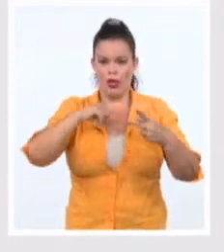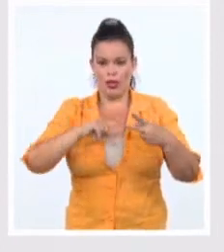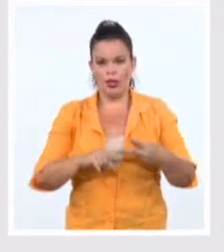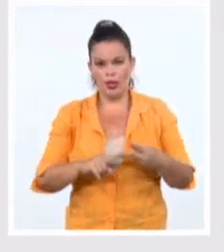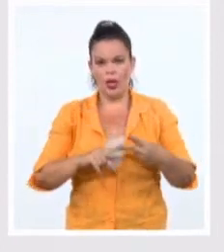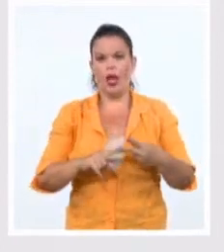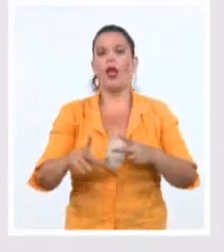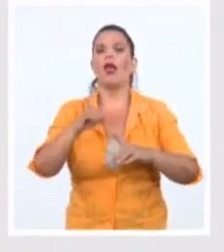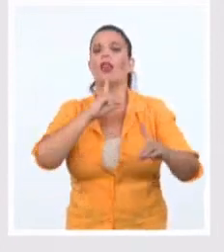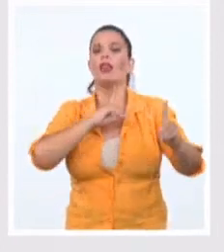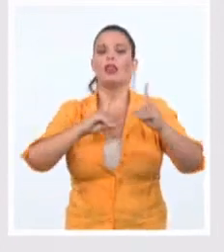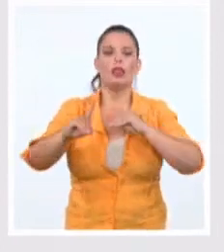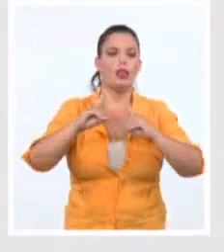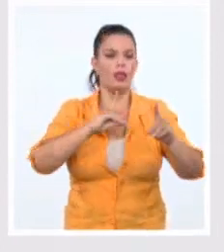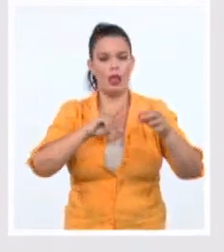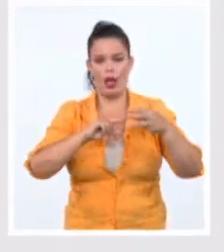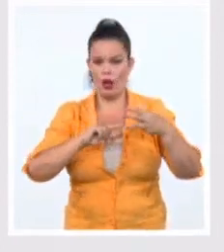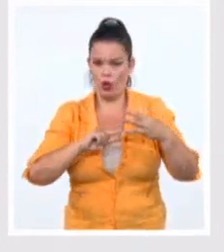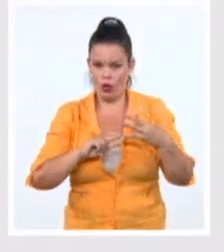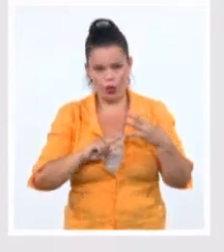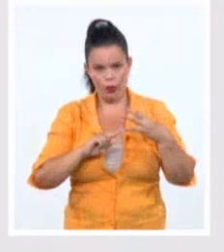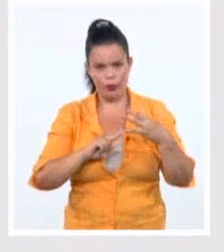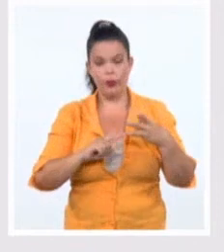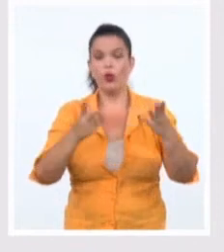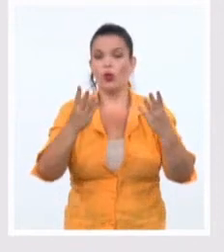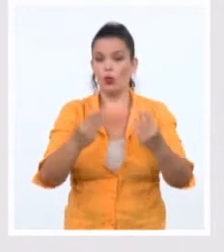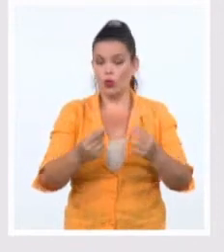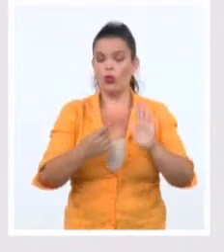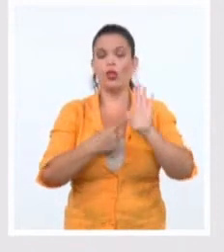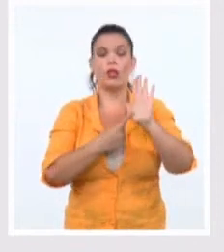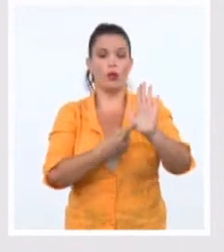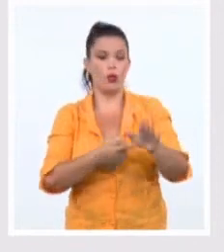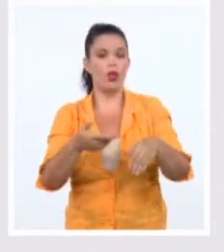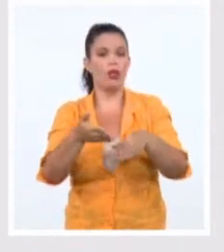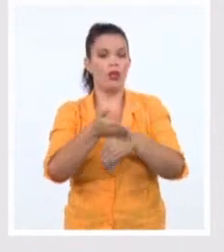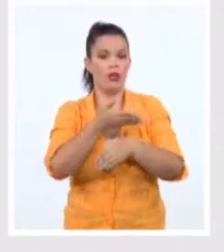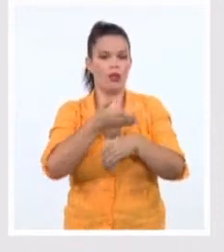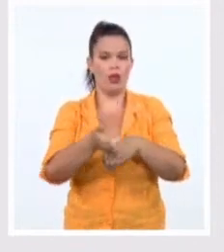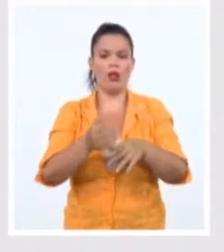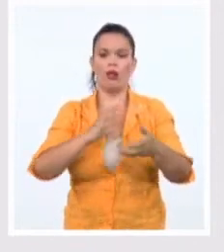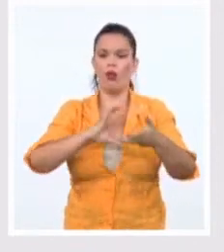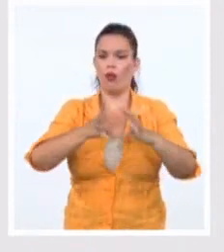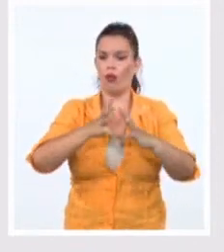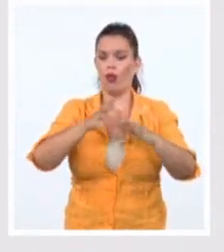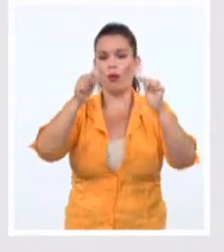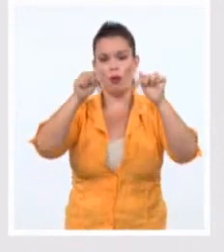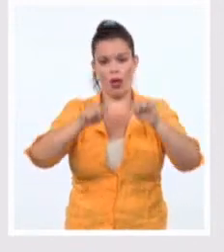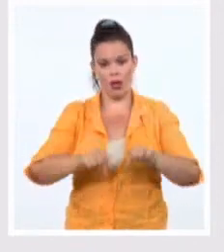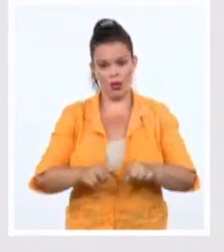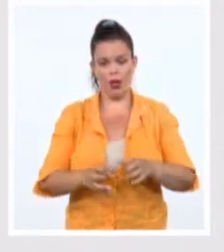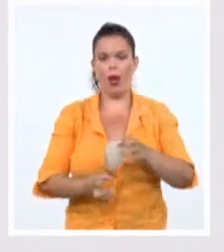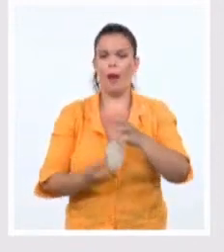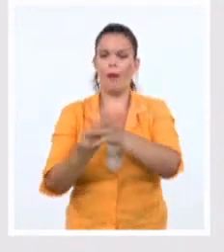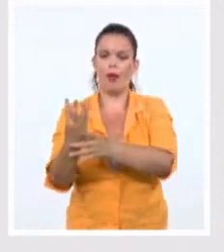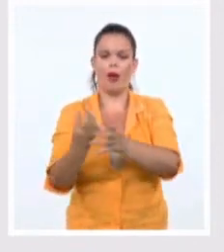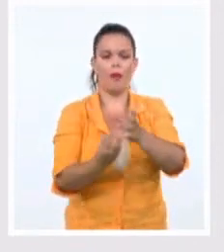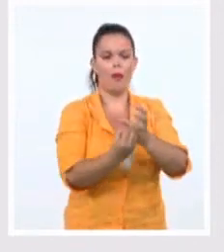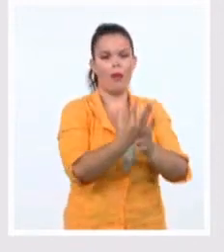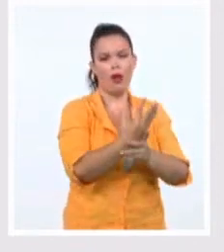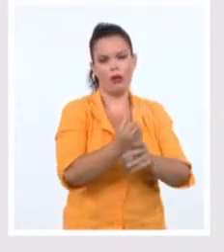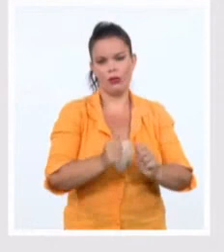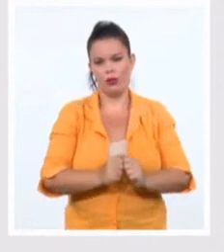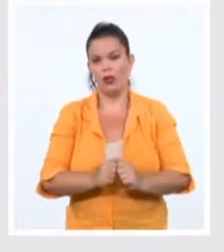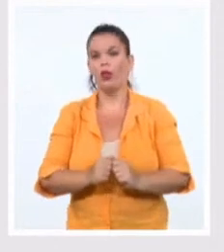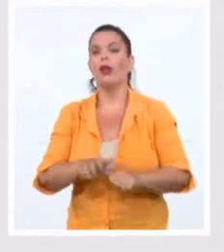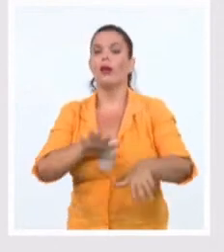conformación de organizaciones, algunas de ellas las hemos visto por estos días que han sido creadas. Además, la